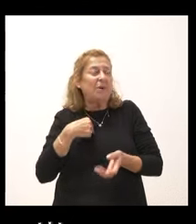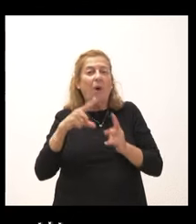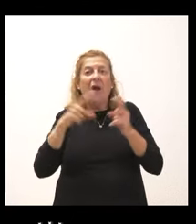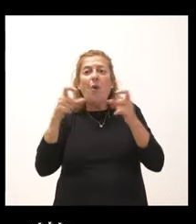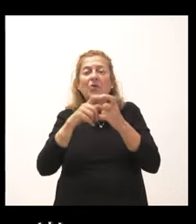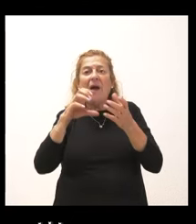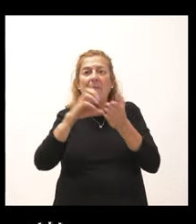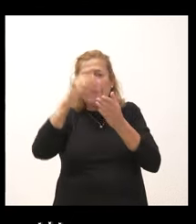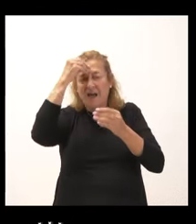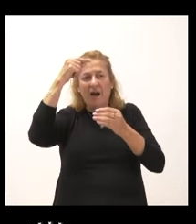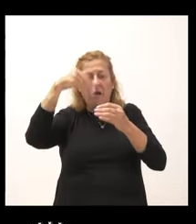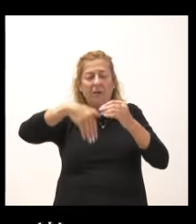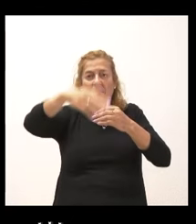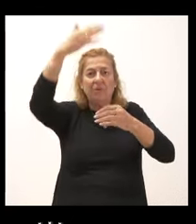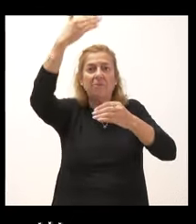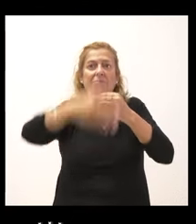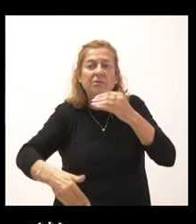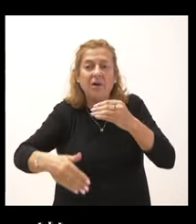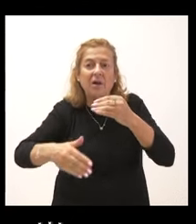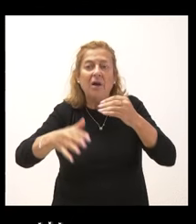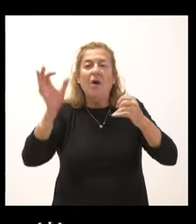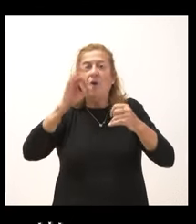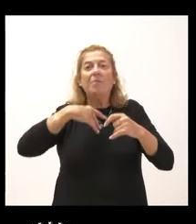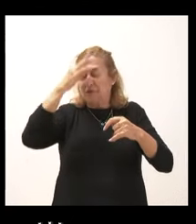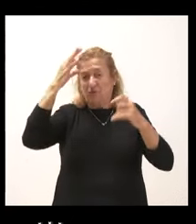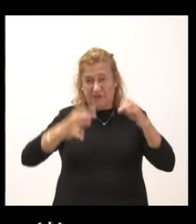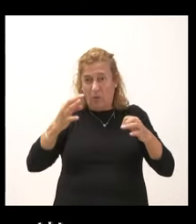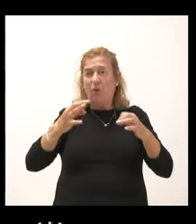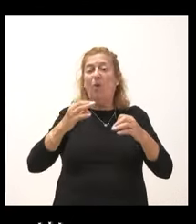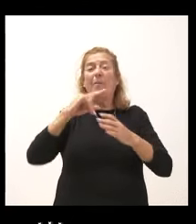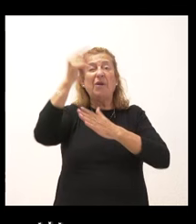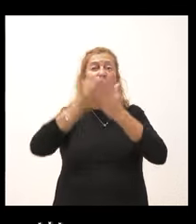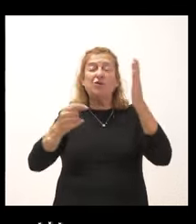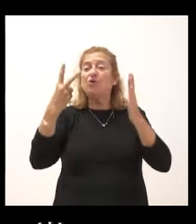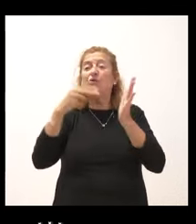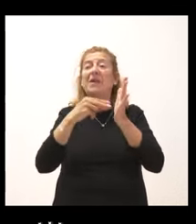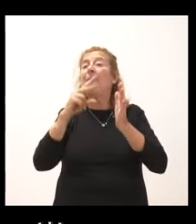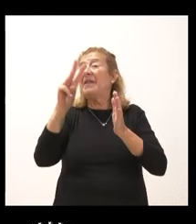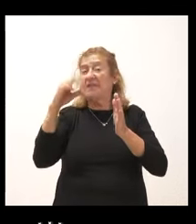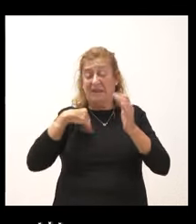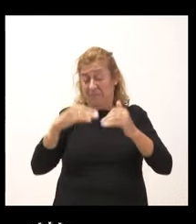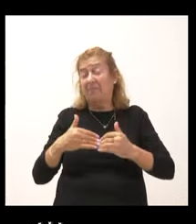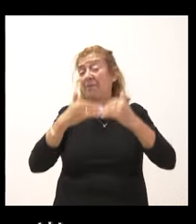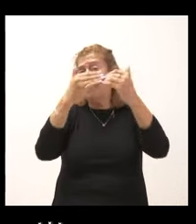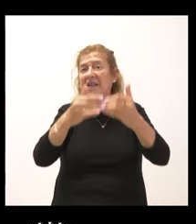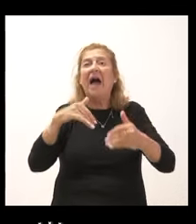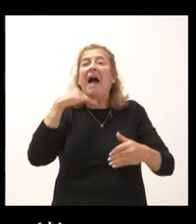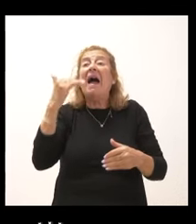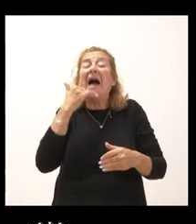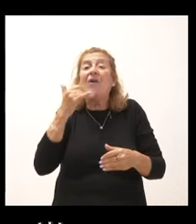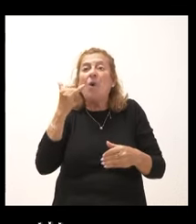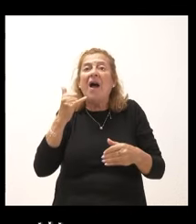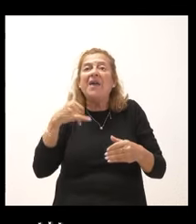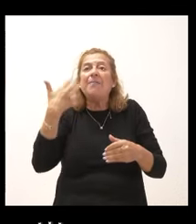aunque ya se dé por hecho que haya que prorrogar los presupuestos de 2023 porque ya no habría tiempo. ¿Hay algún horizonte para poder